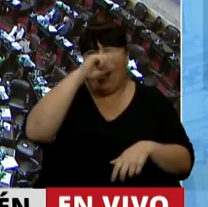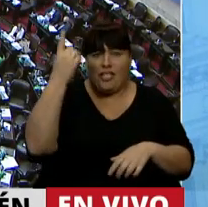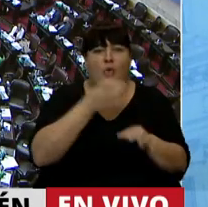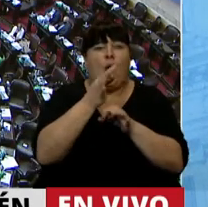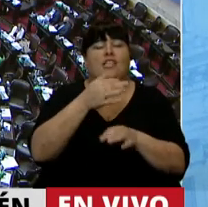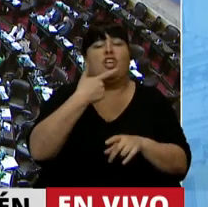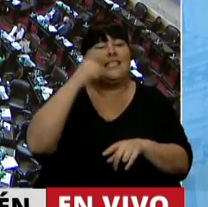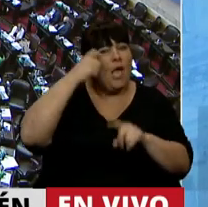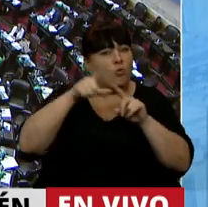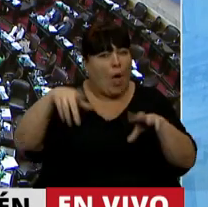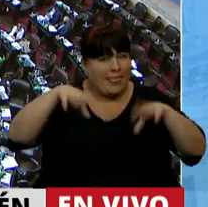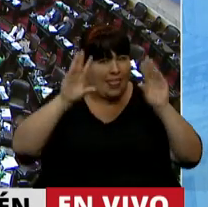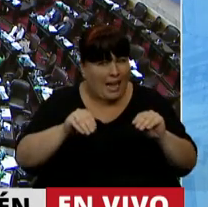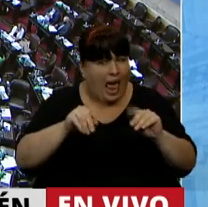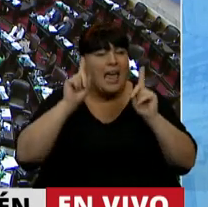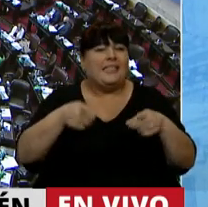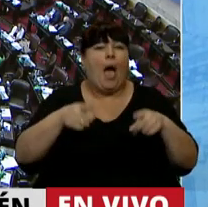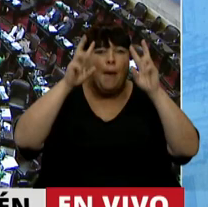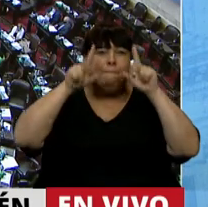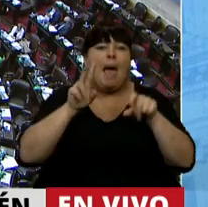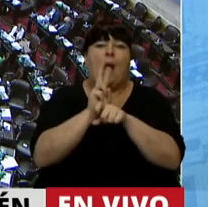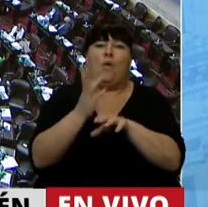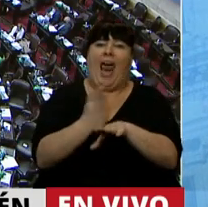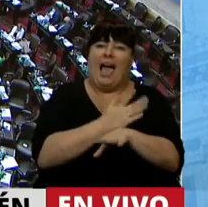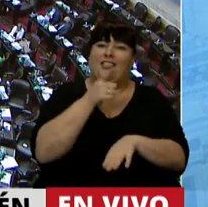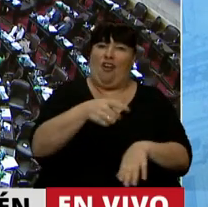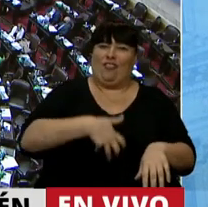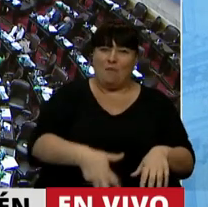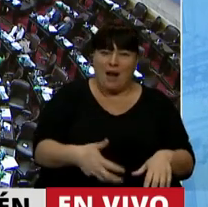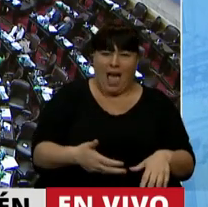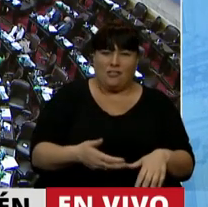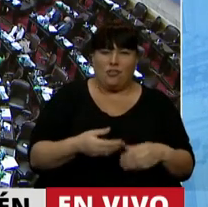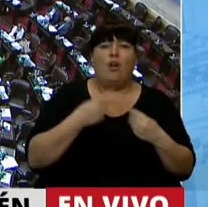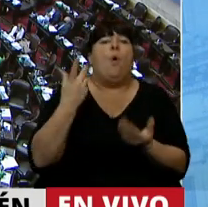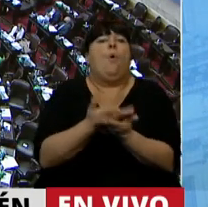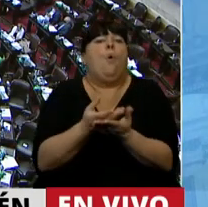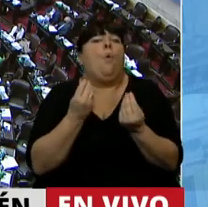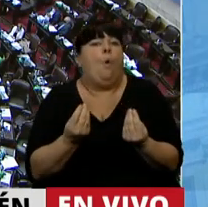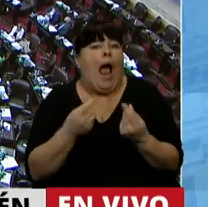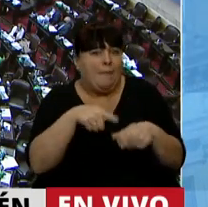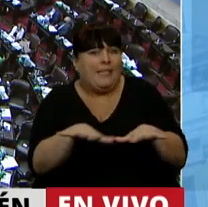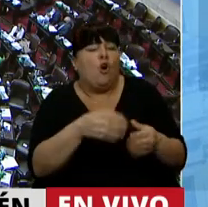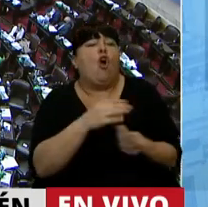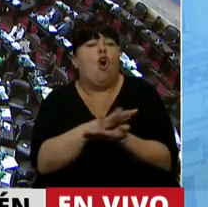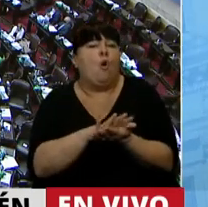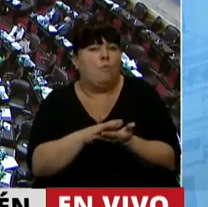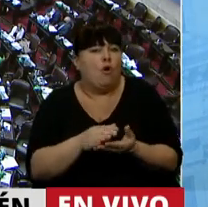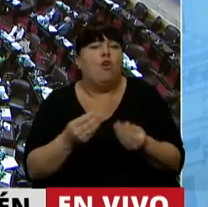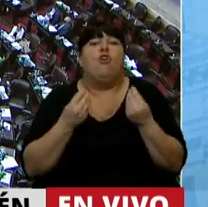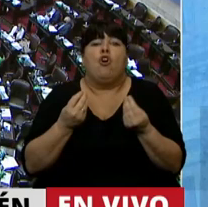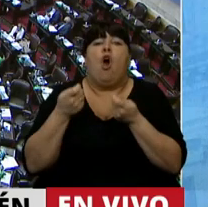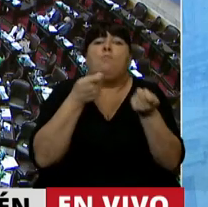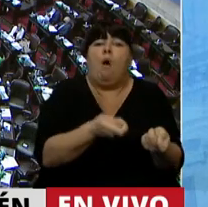Educación Sexual Integral y de los planes de prevención del embarazo, ¿qué proponen frente a esta realidad? ¿Cómo